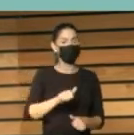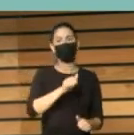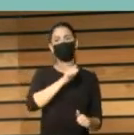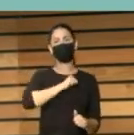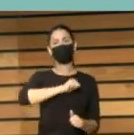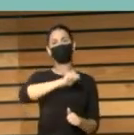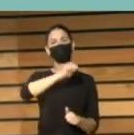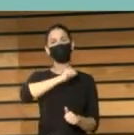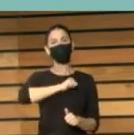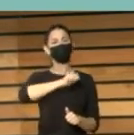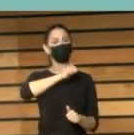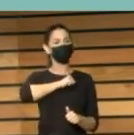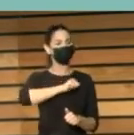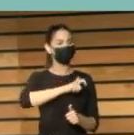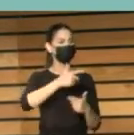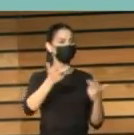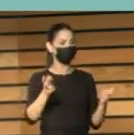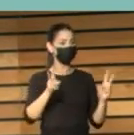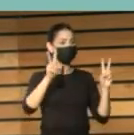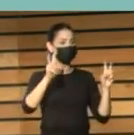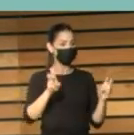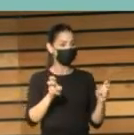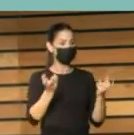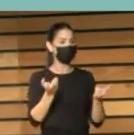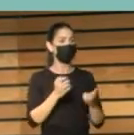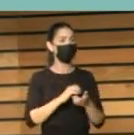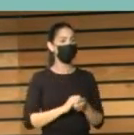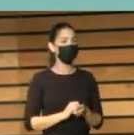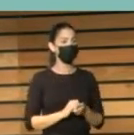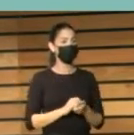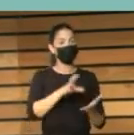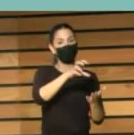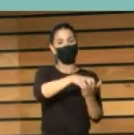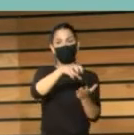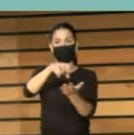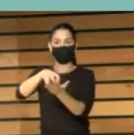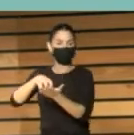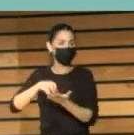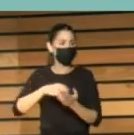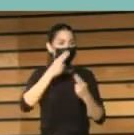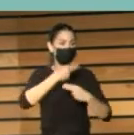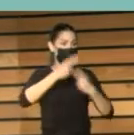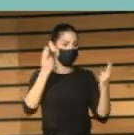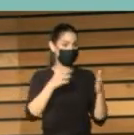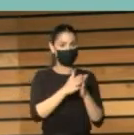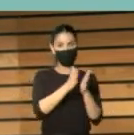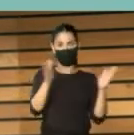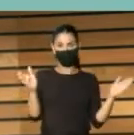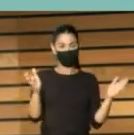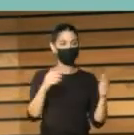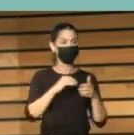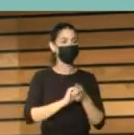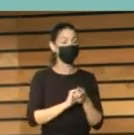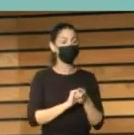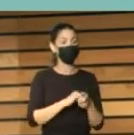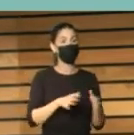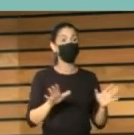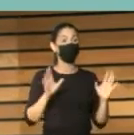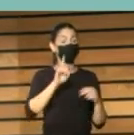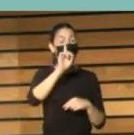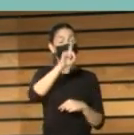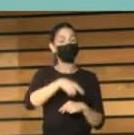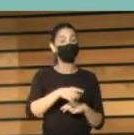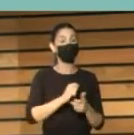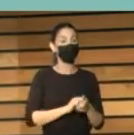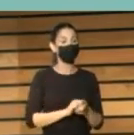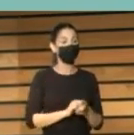pues la presencia y la altura de miras de las instituciones públicas en un momento tan delicado como este. Y, sin embargo, también nos ha